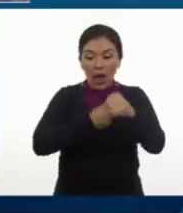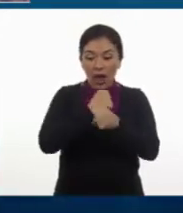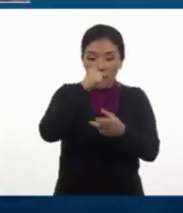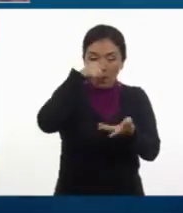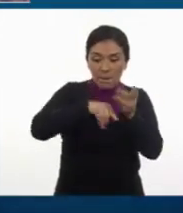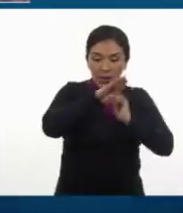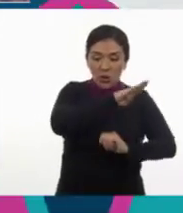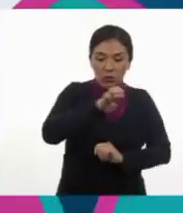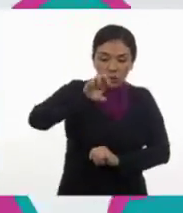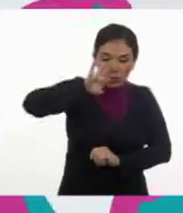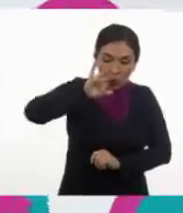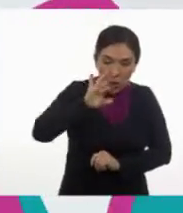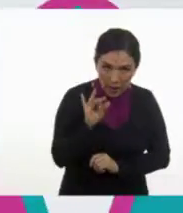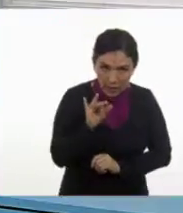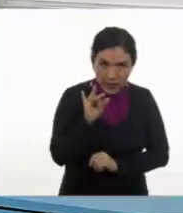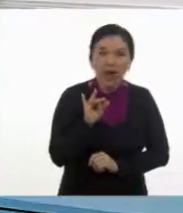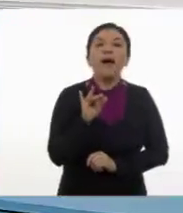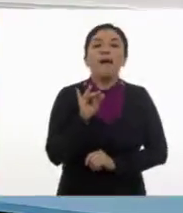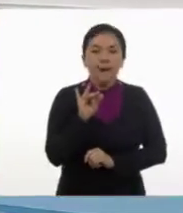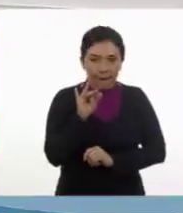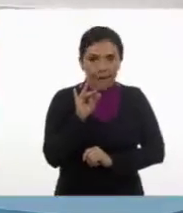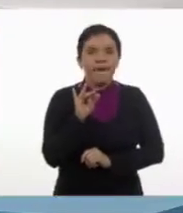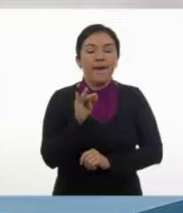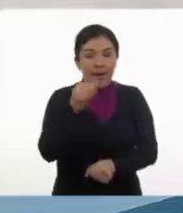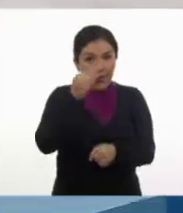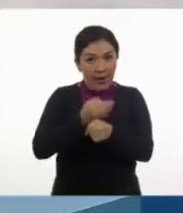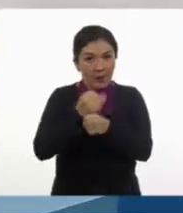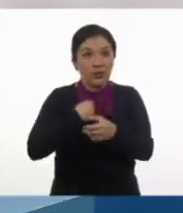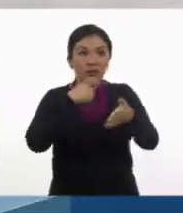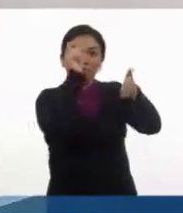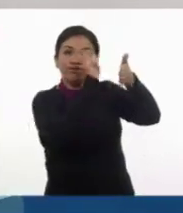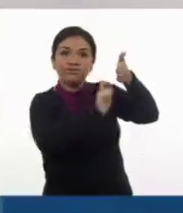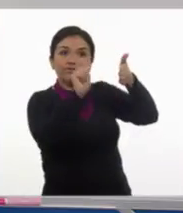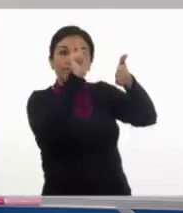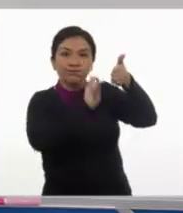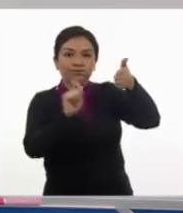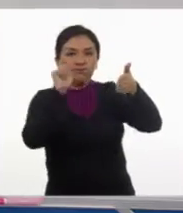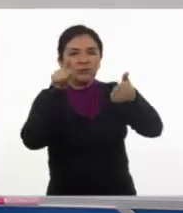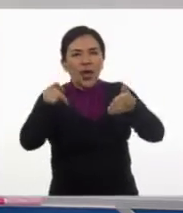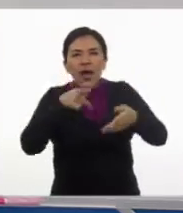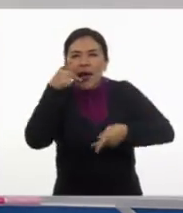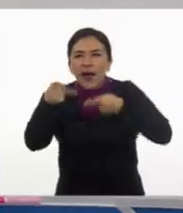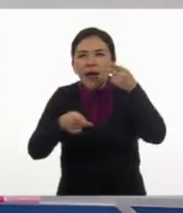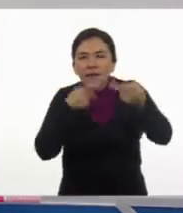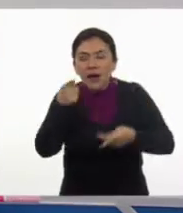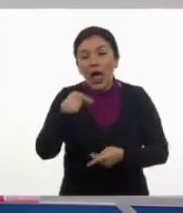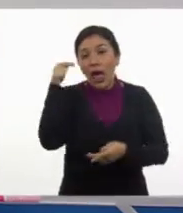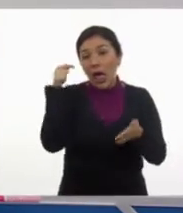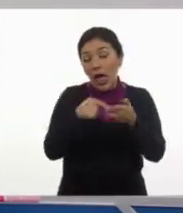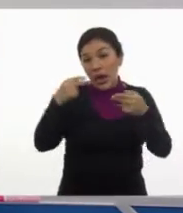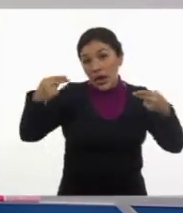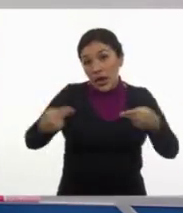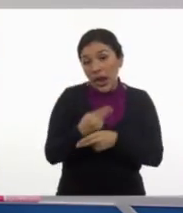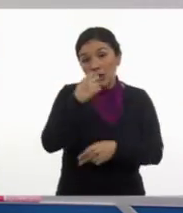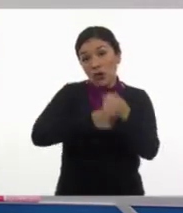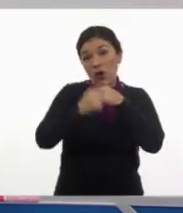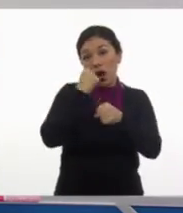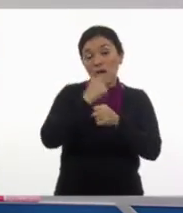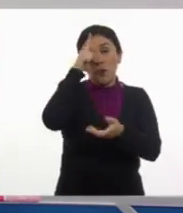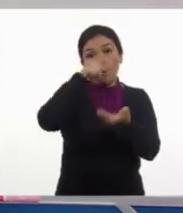cuarenta, vamos a escribir lo que escuché que murmurabas. Él nació en mil